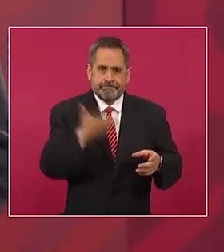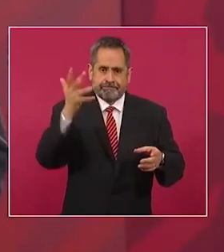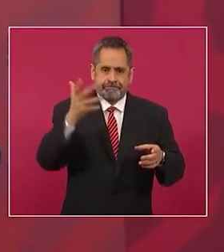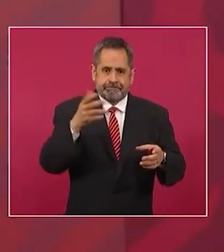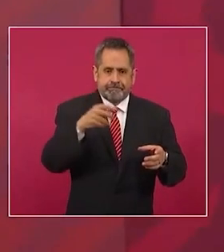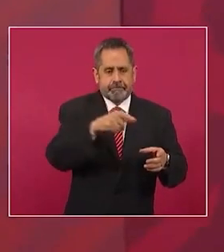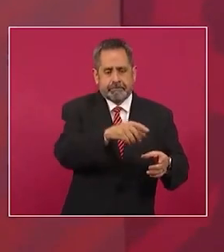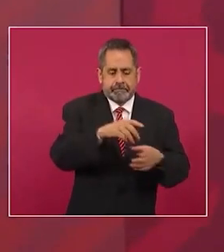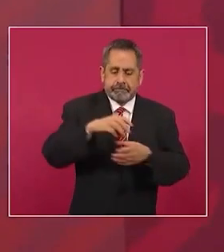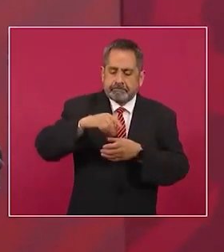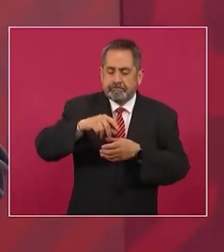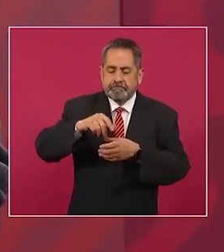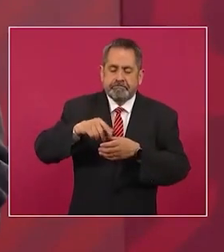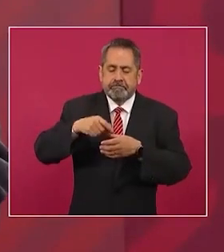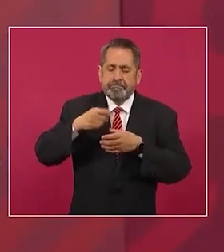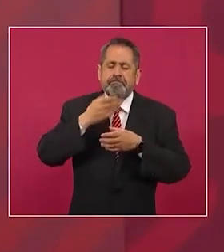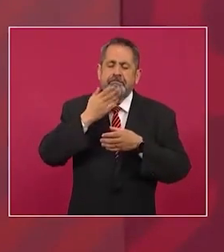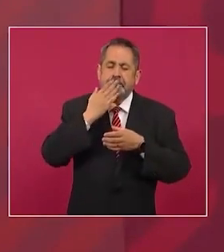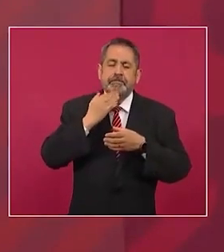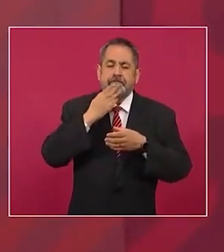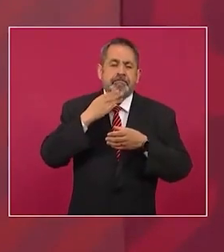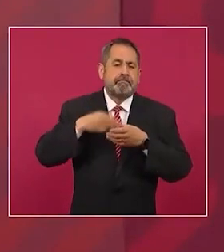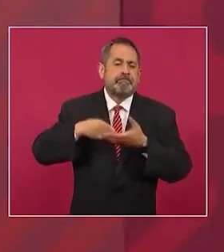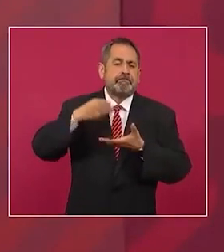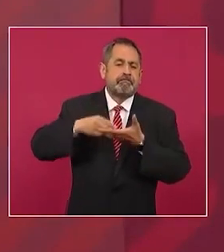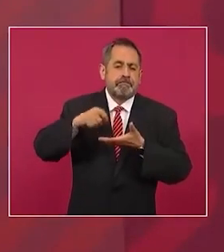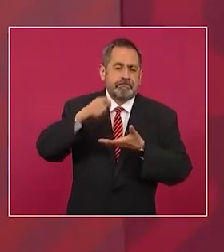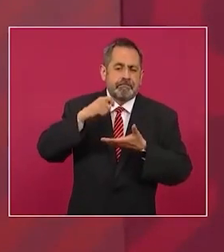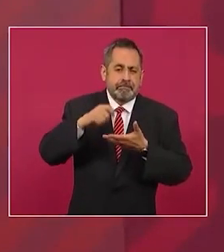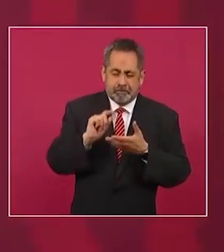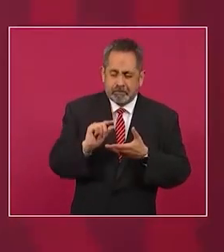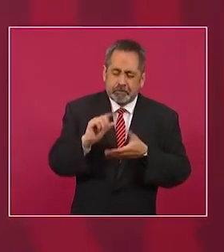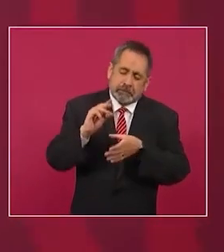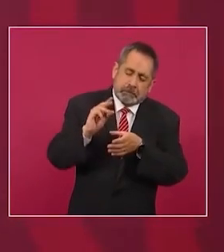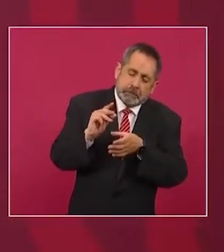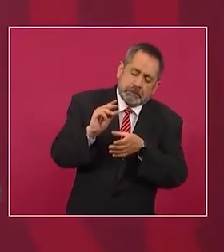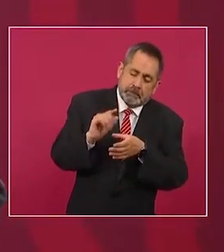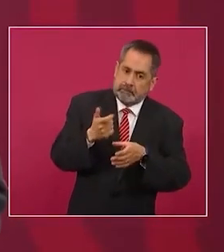procuraba yo no ponerle tanto.